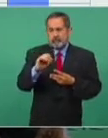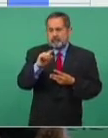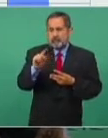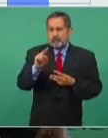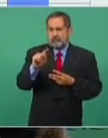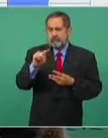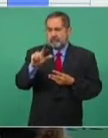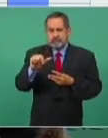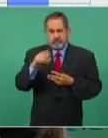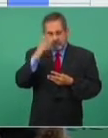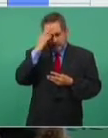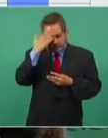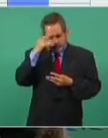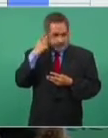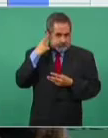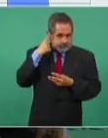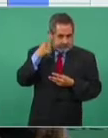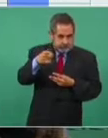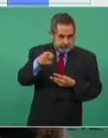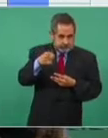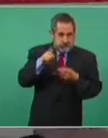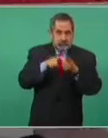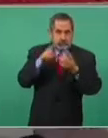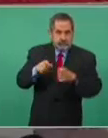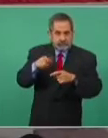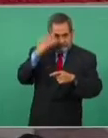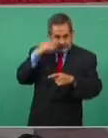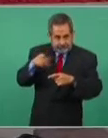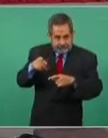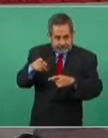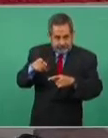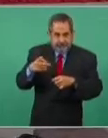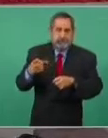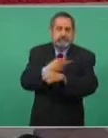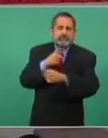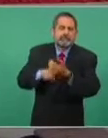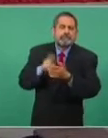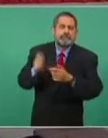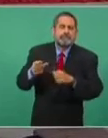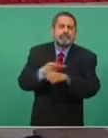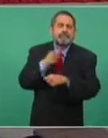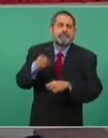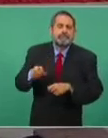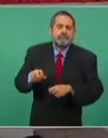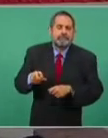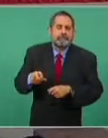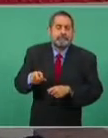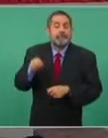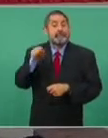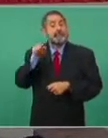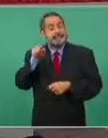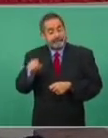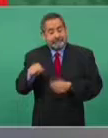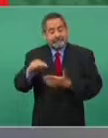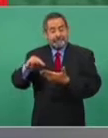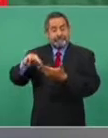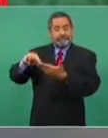Sí sabes, ¿verdad? Dónde está Ayushutla y qué pasó en Ayushutla. Ahí se firmó